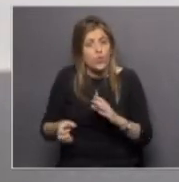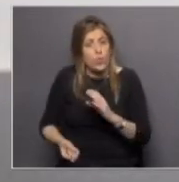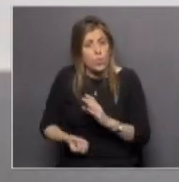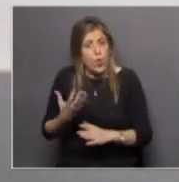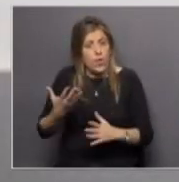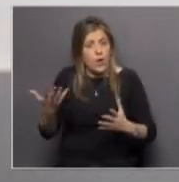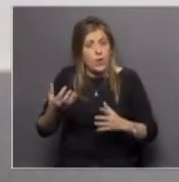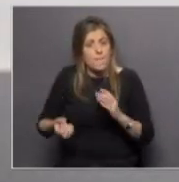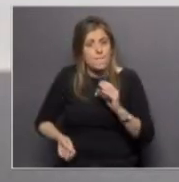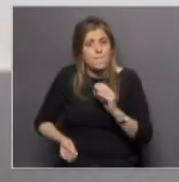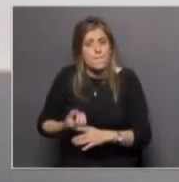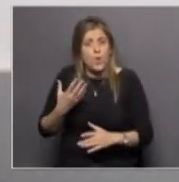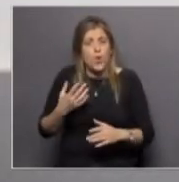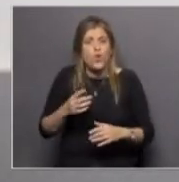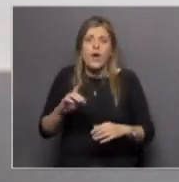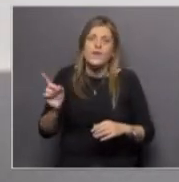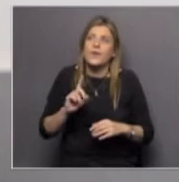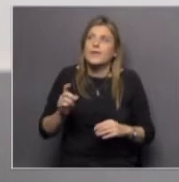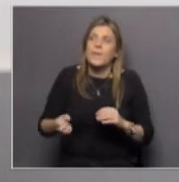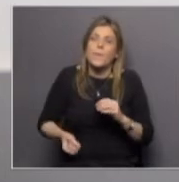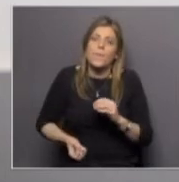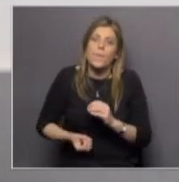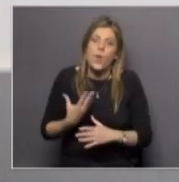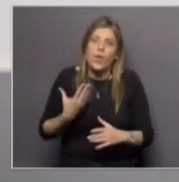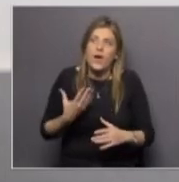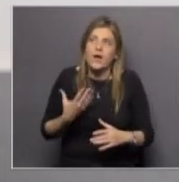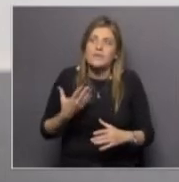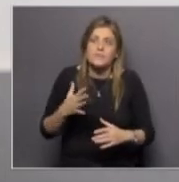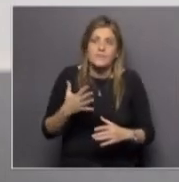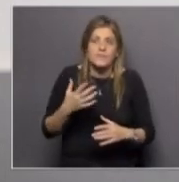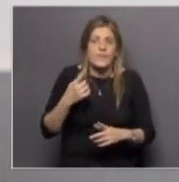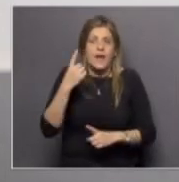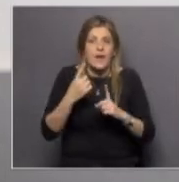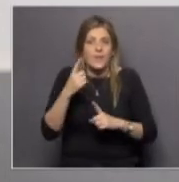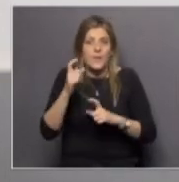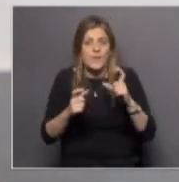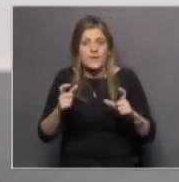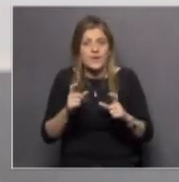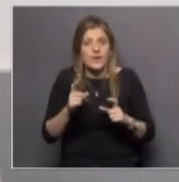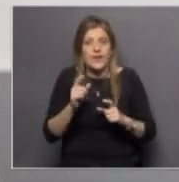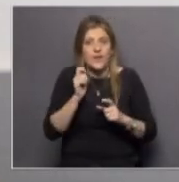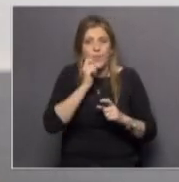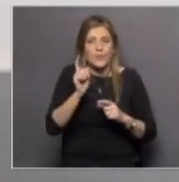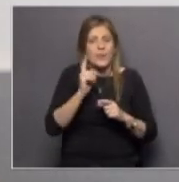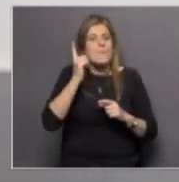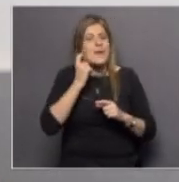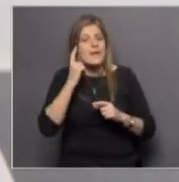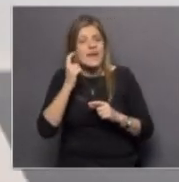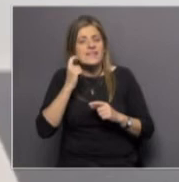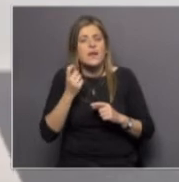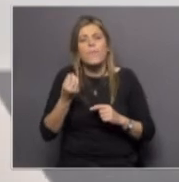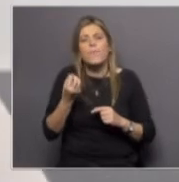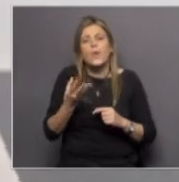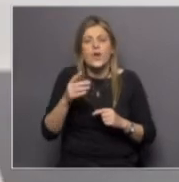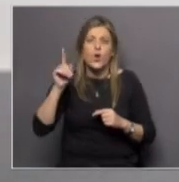¿no? una moda que no es de esas que capaz a uno le gustaría vivir ¿no? pero porque surge